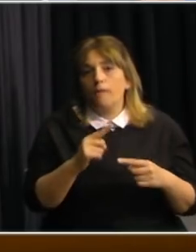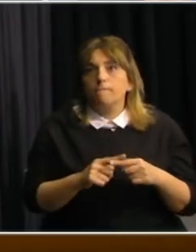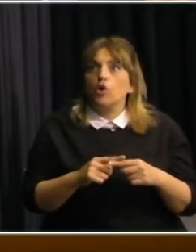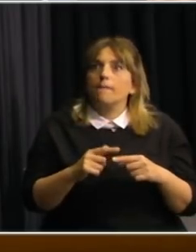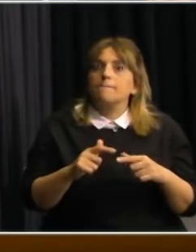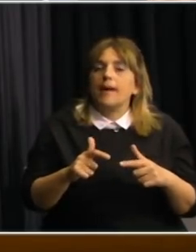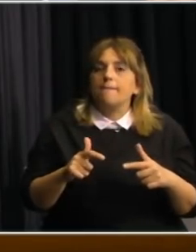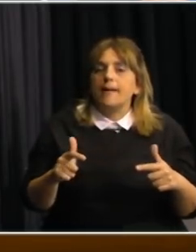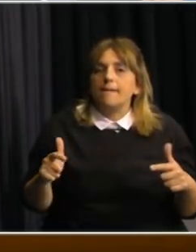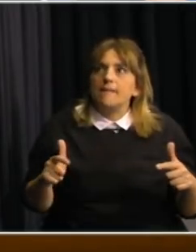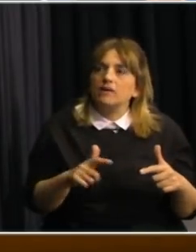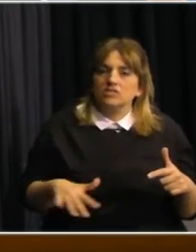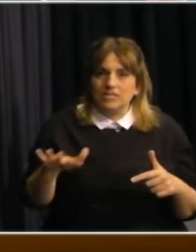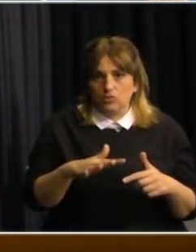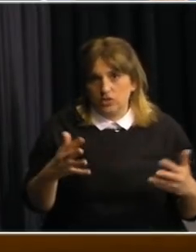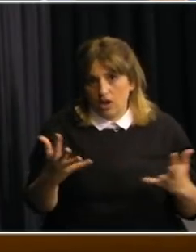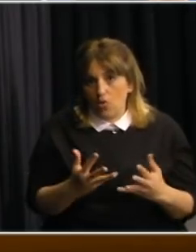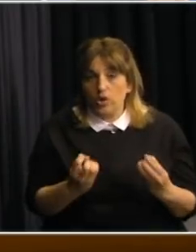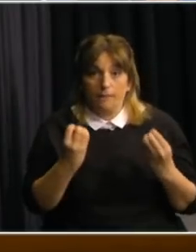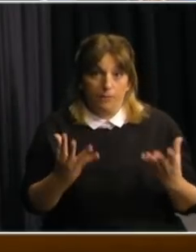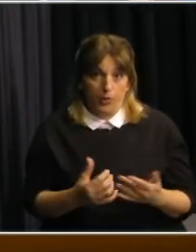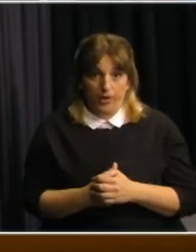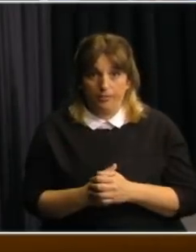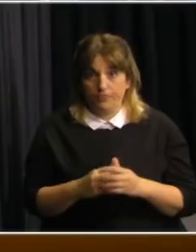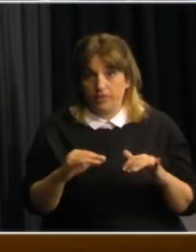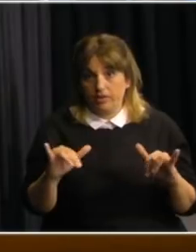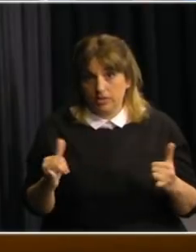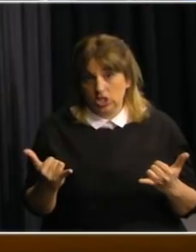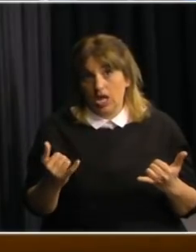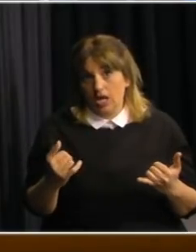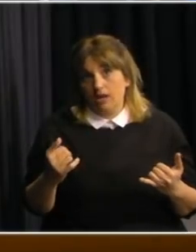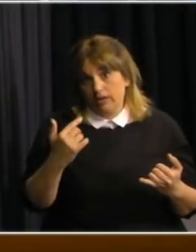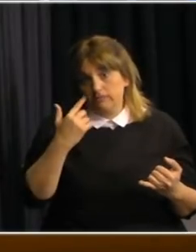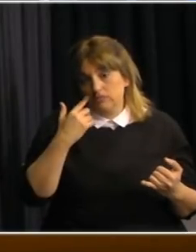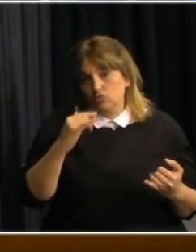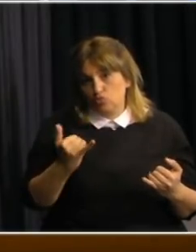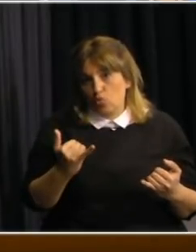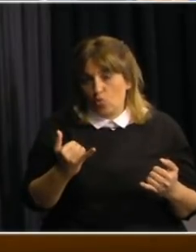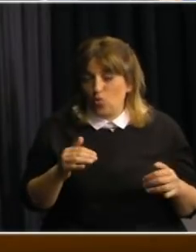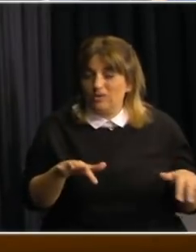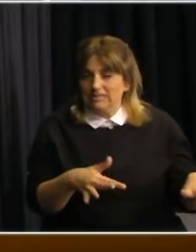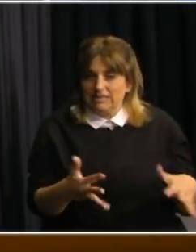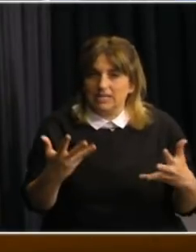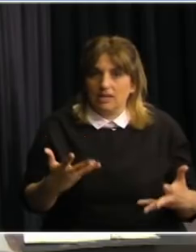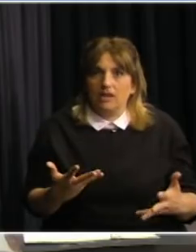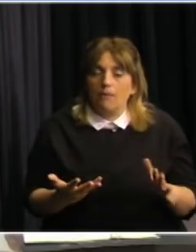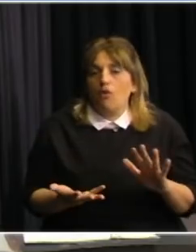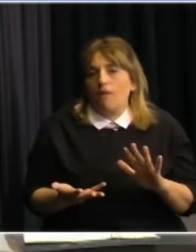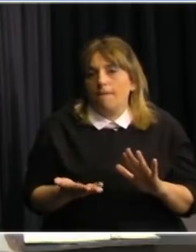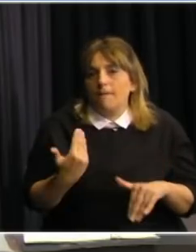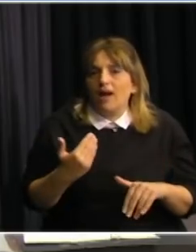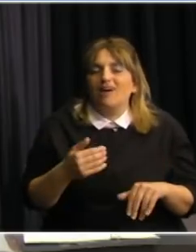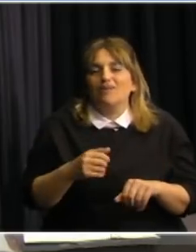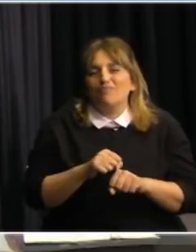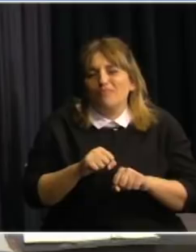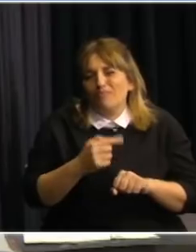de los casos recientes porque veníamos con un poco más de empuje para entre comillas liberar un poco a